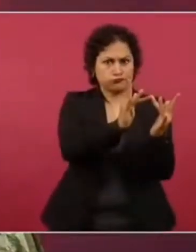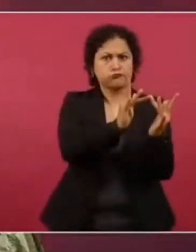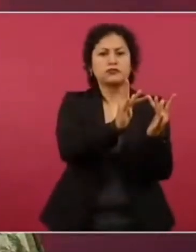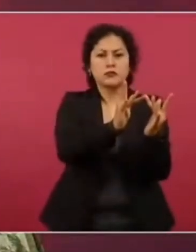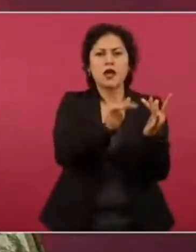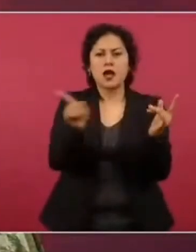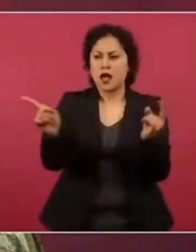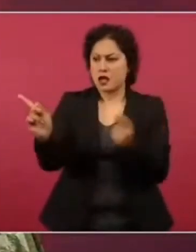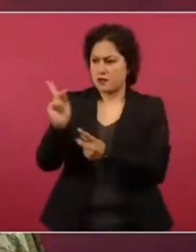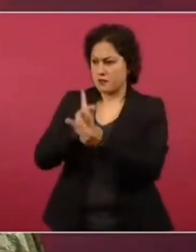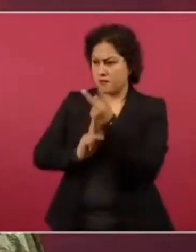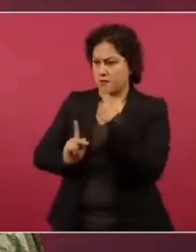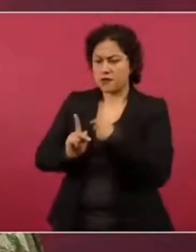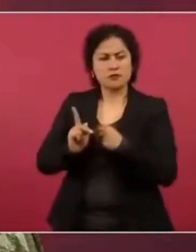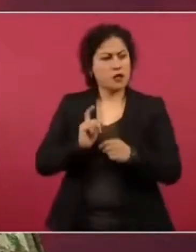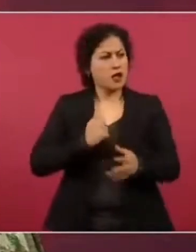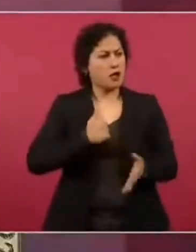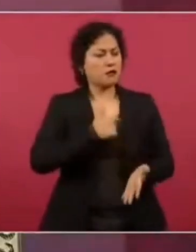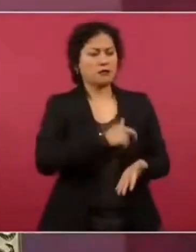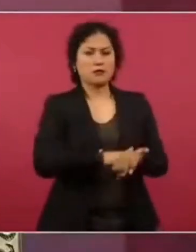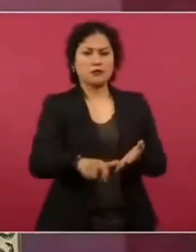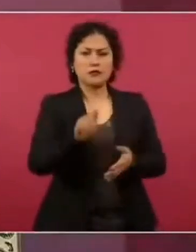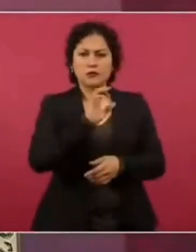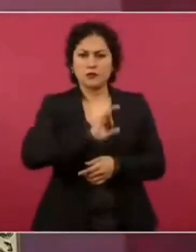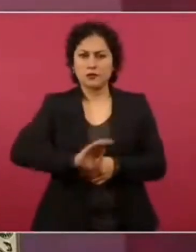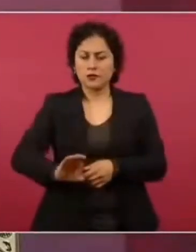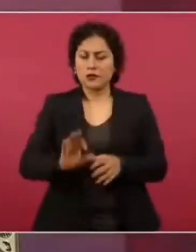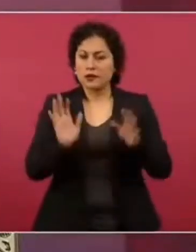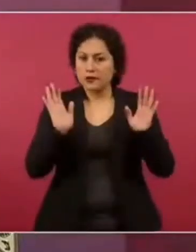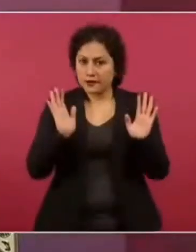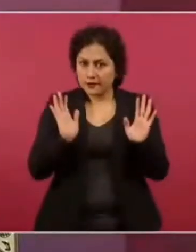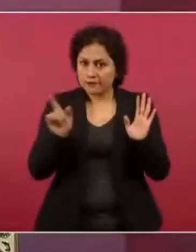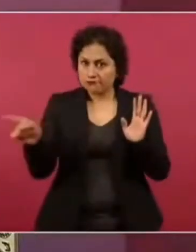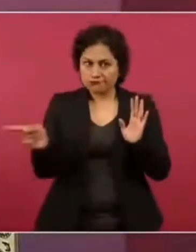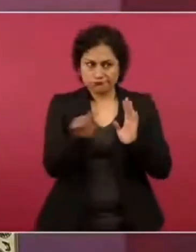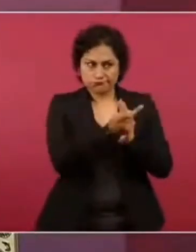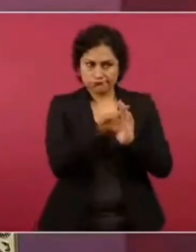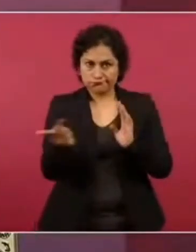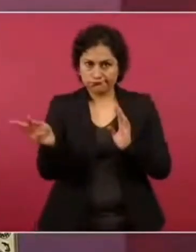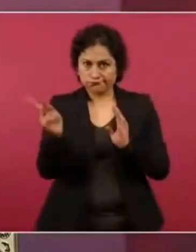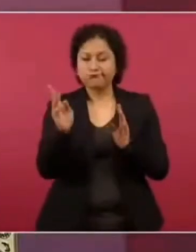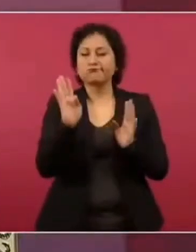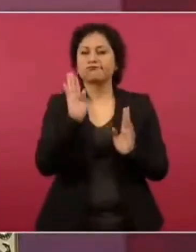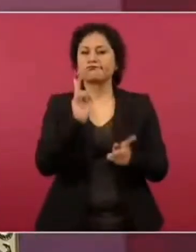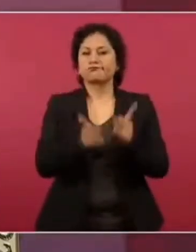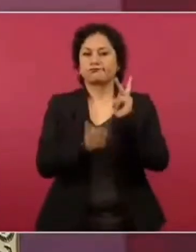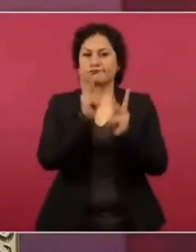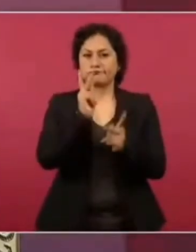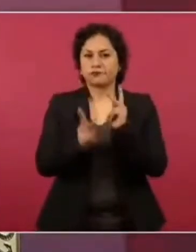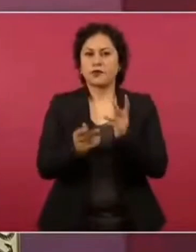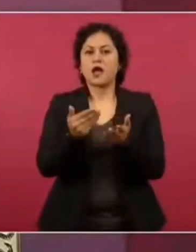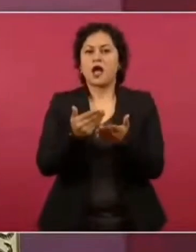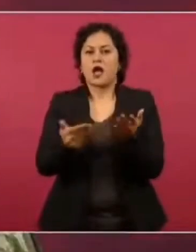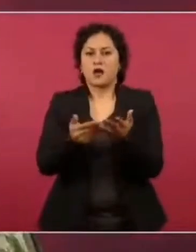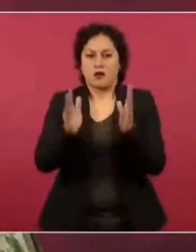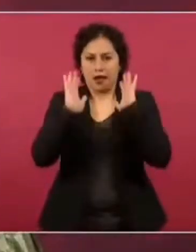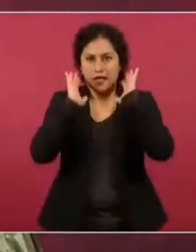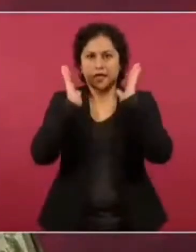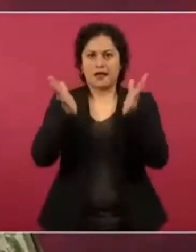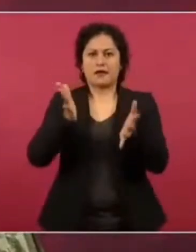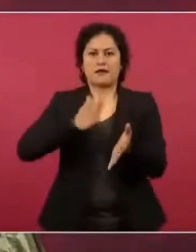que hicimos la negociación y ya hasta el día de firmar las escrituras